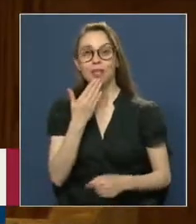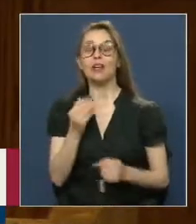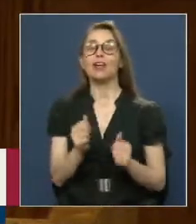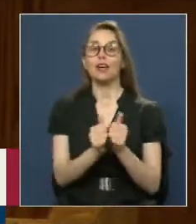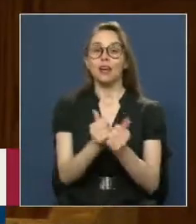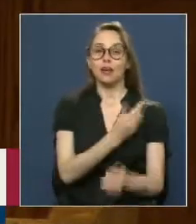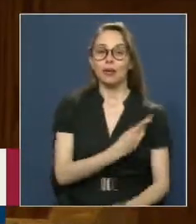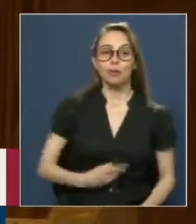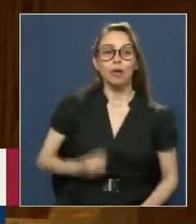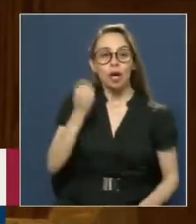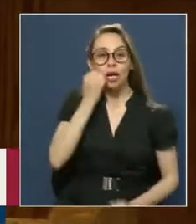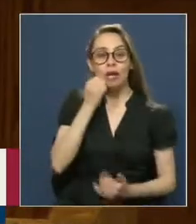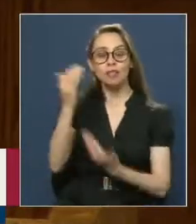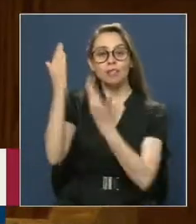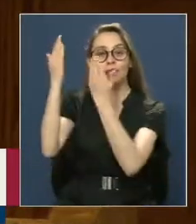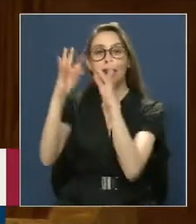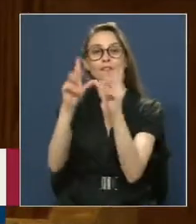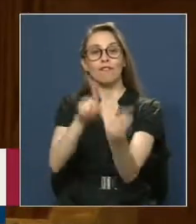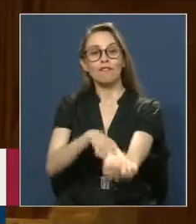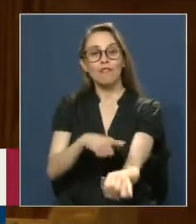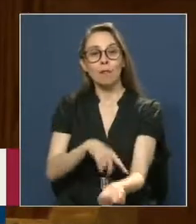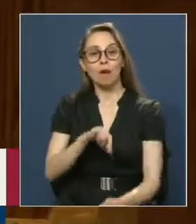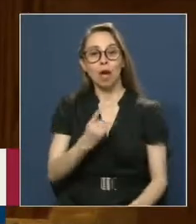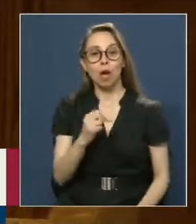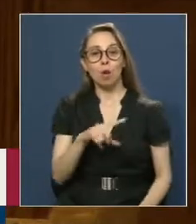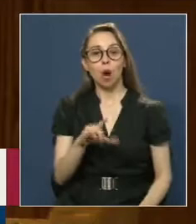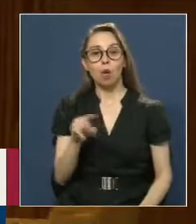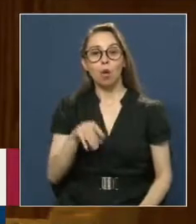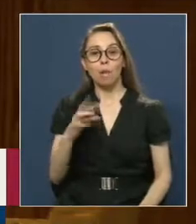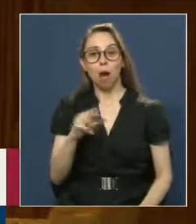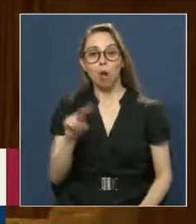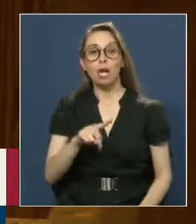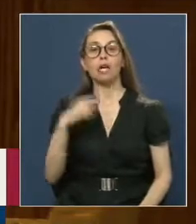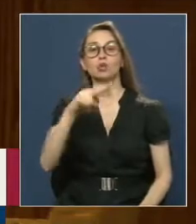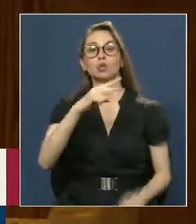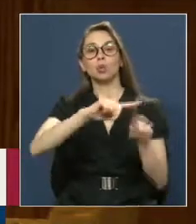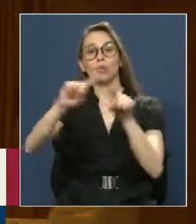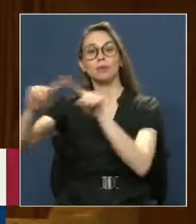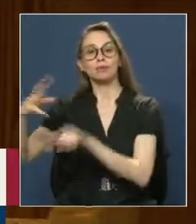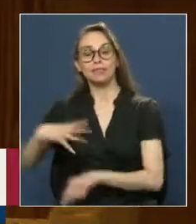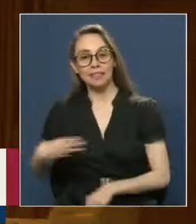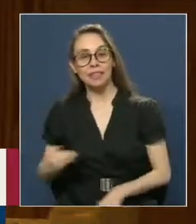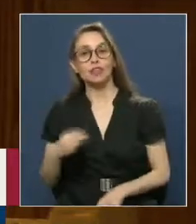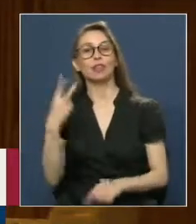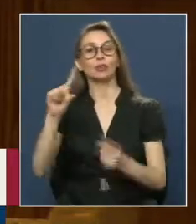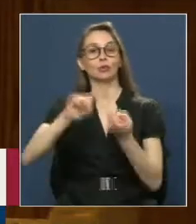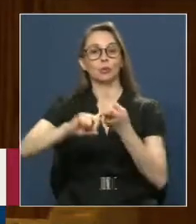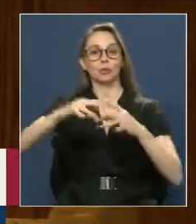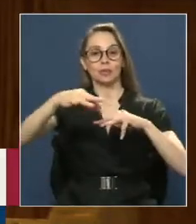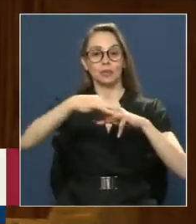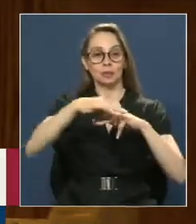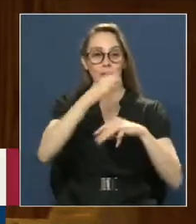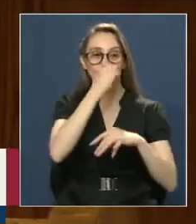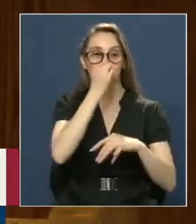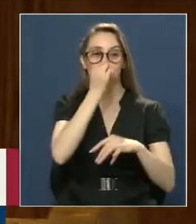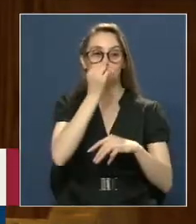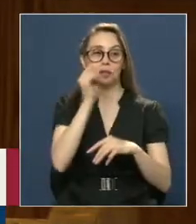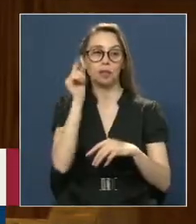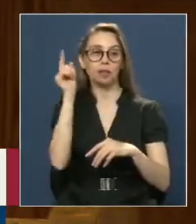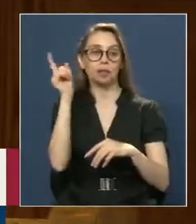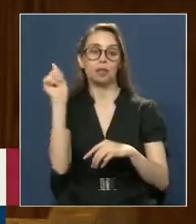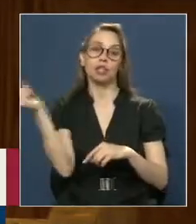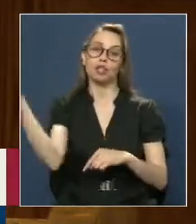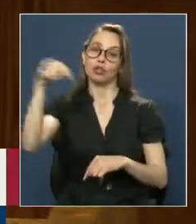Cariño A la familia De Juan Luis Maurás A sus hijos A su señora Que hasta donde entiendo No se encuentra